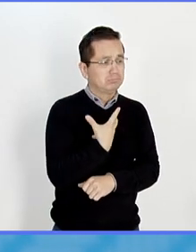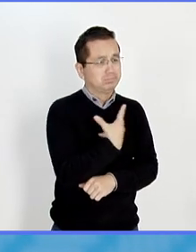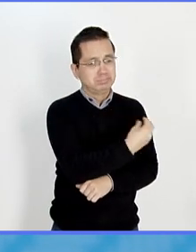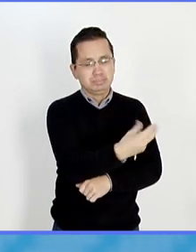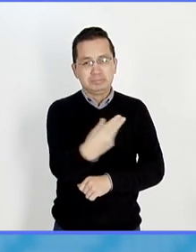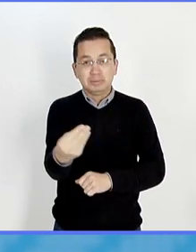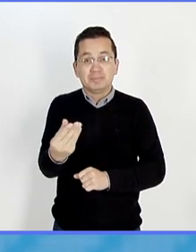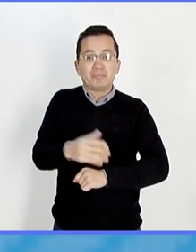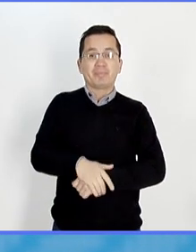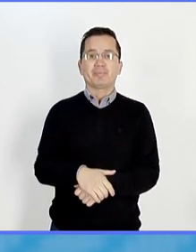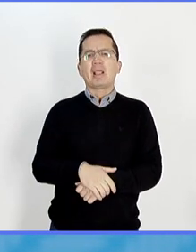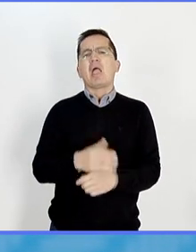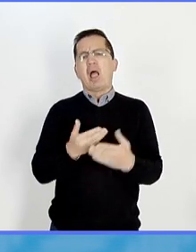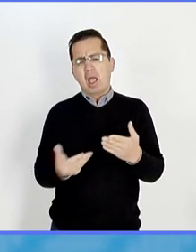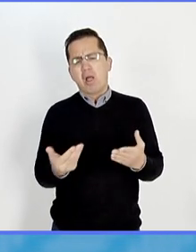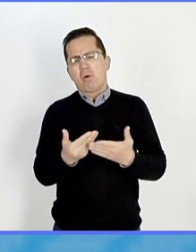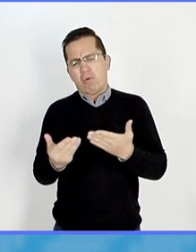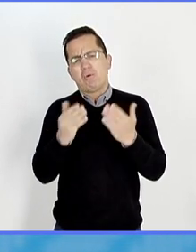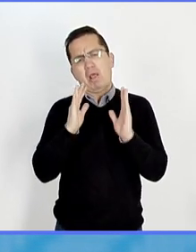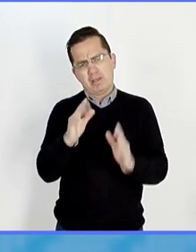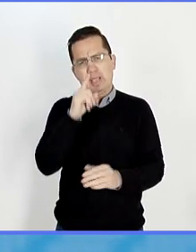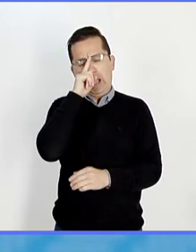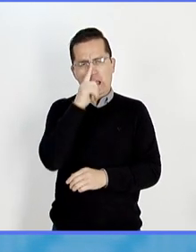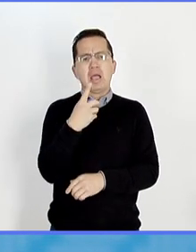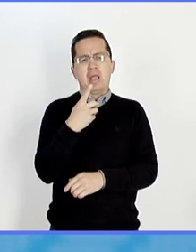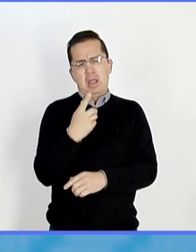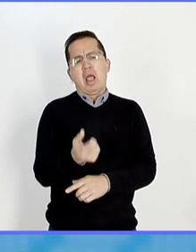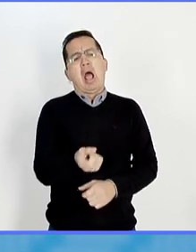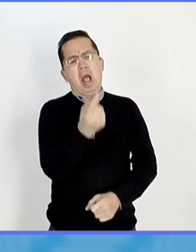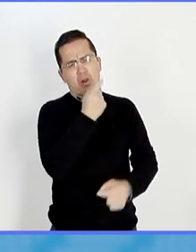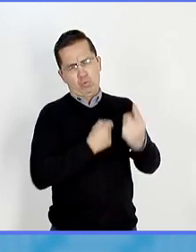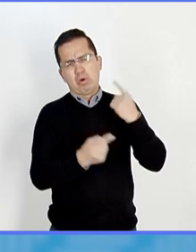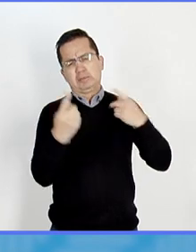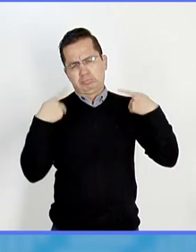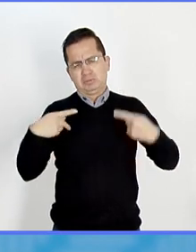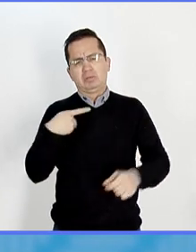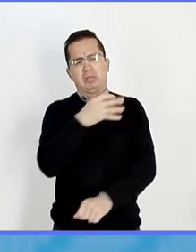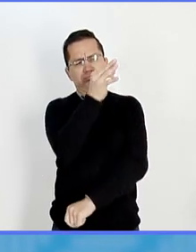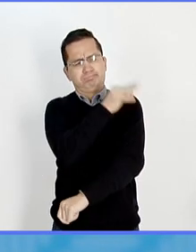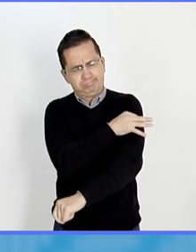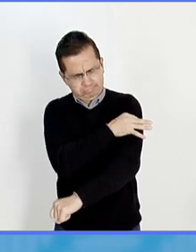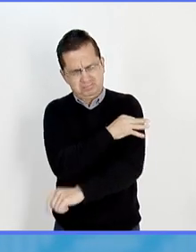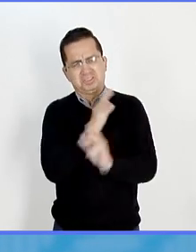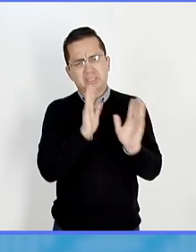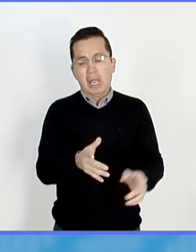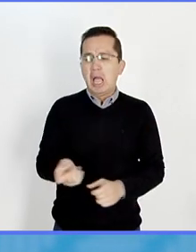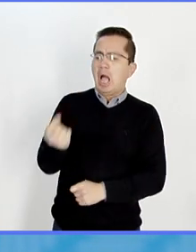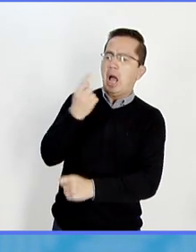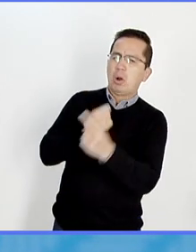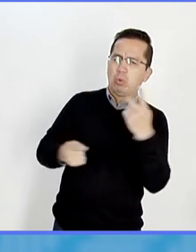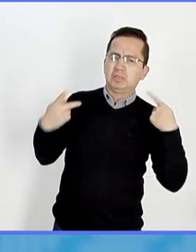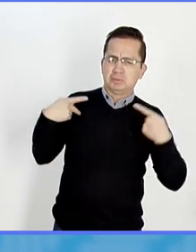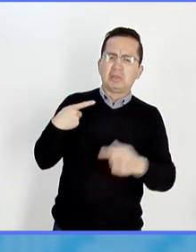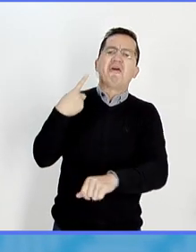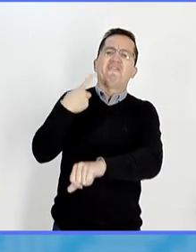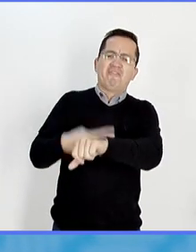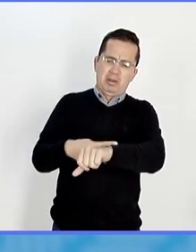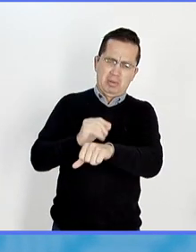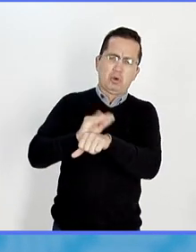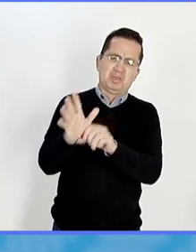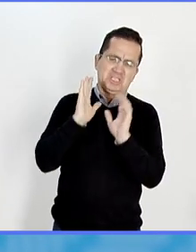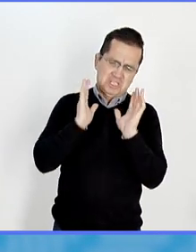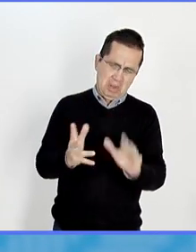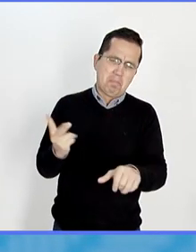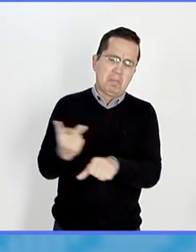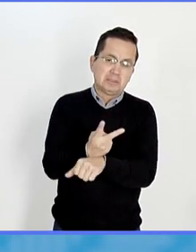dado que las personas, una buena parte de las personas están vacunadas y otra ya ha sufrido enfermedades, ya hay una cierta resistencia del